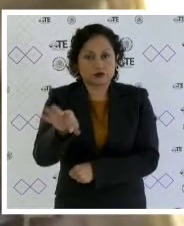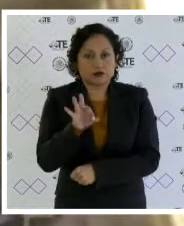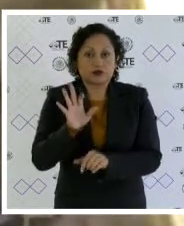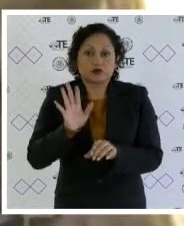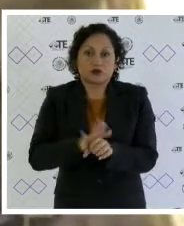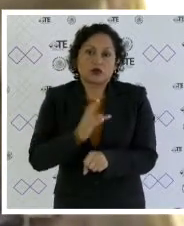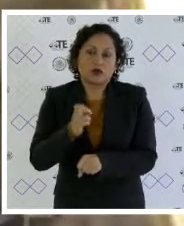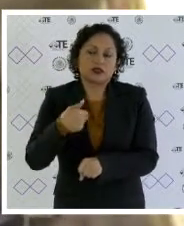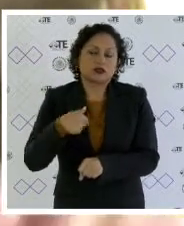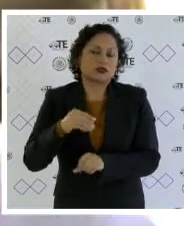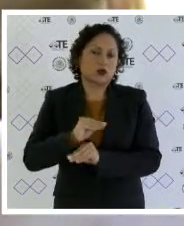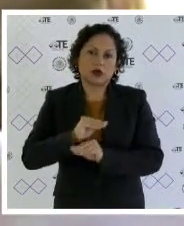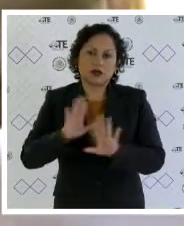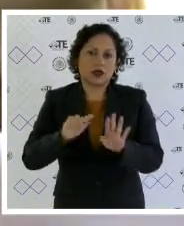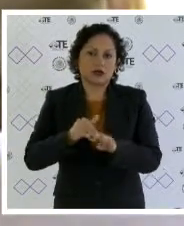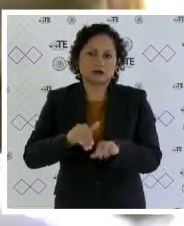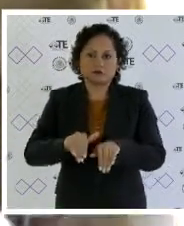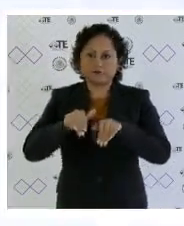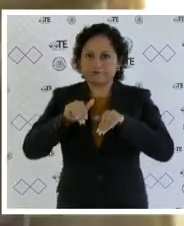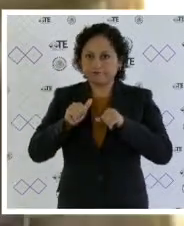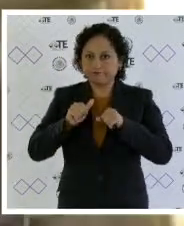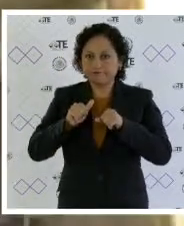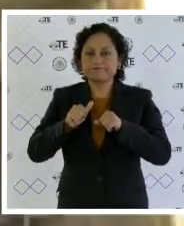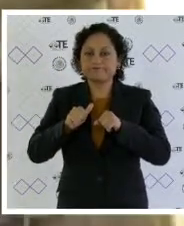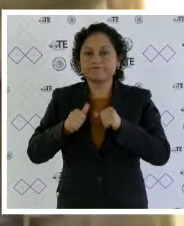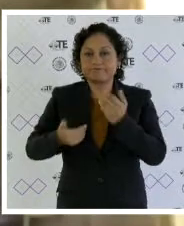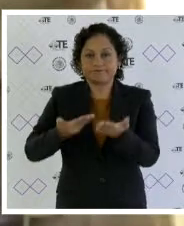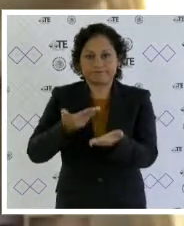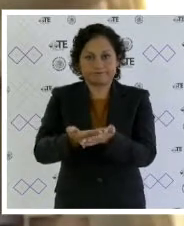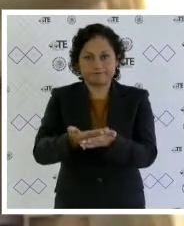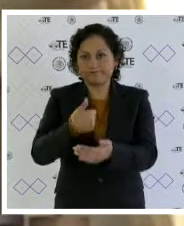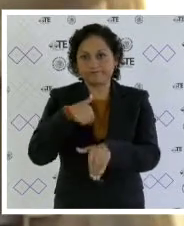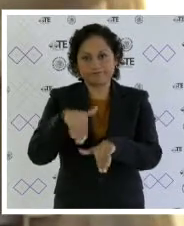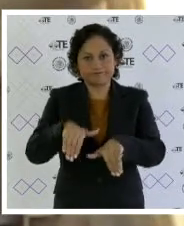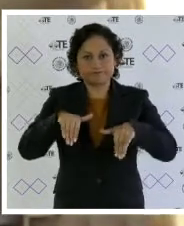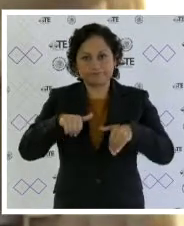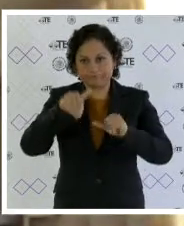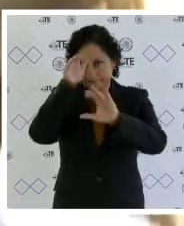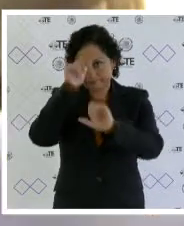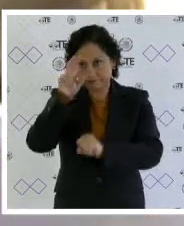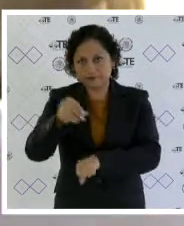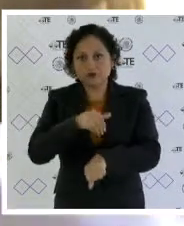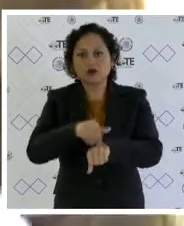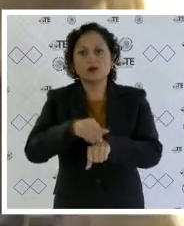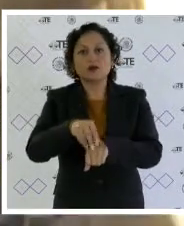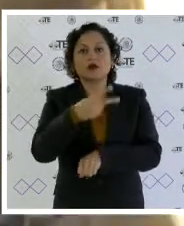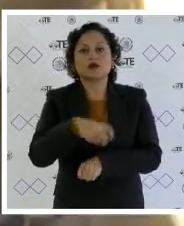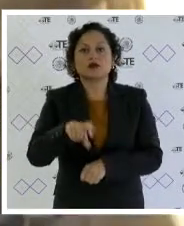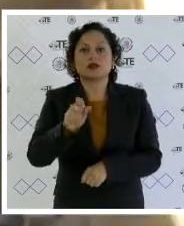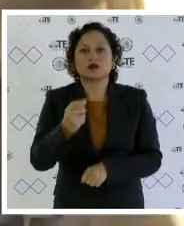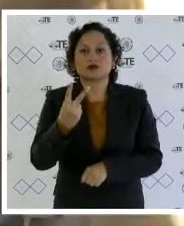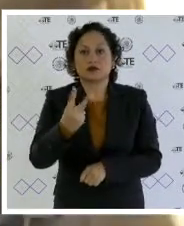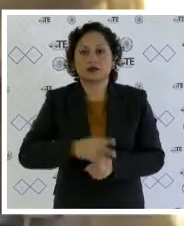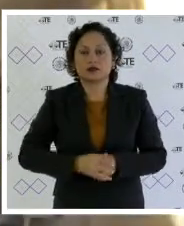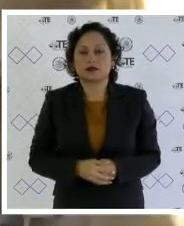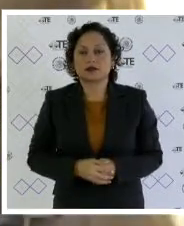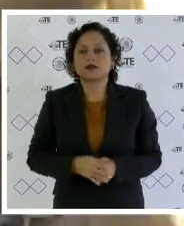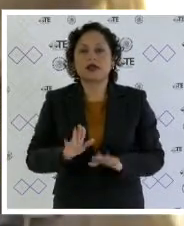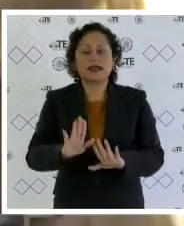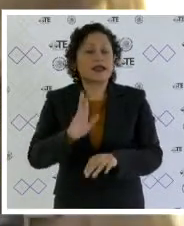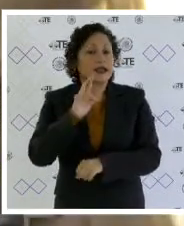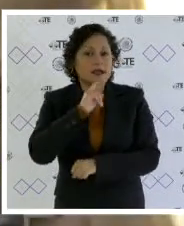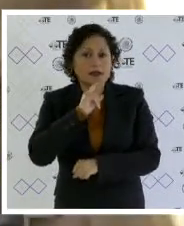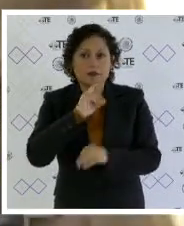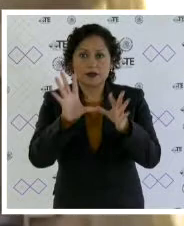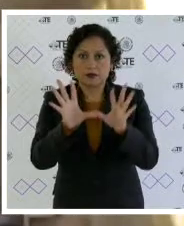alejando magistrado de este proyecto de esta propuesta de un proyecto que es del GEL 222 y hay una mención muy muy rápida